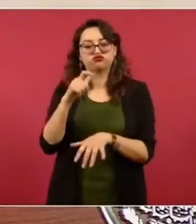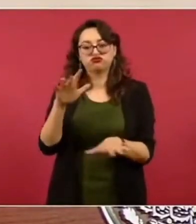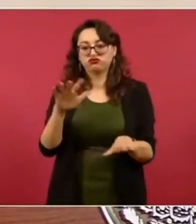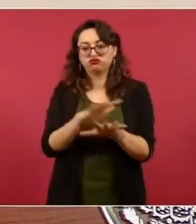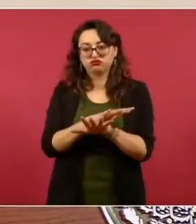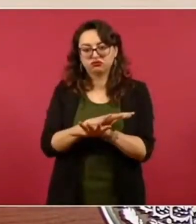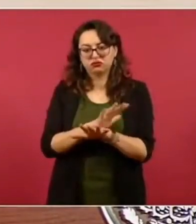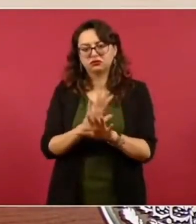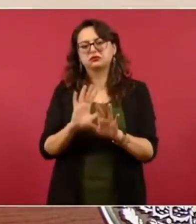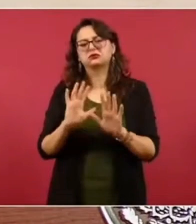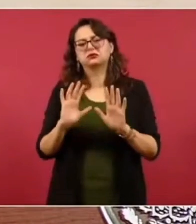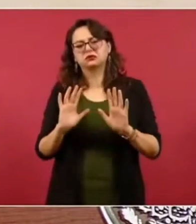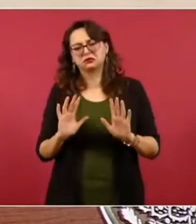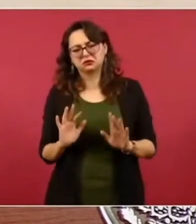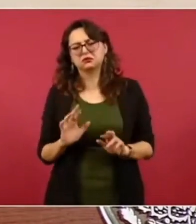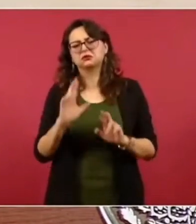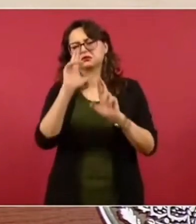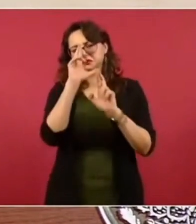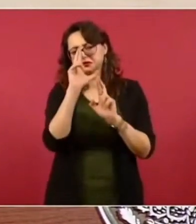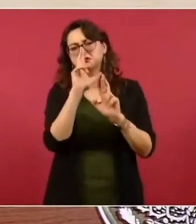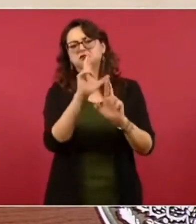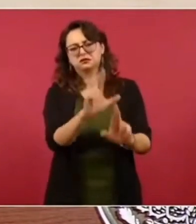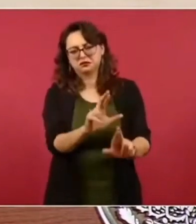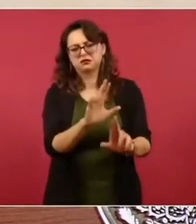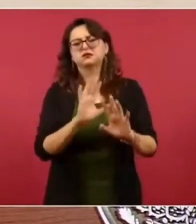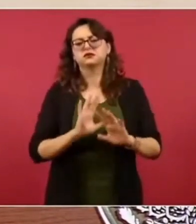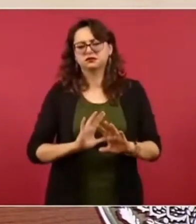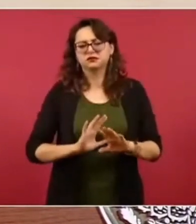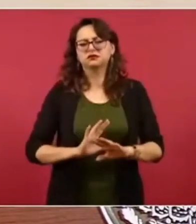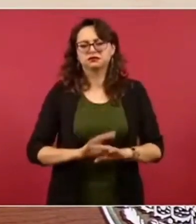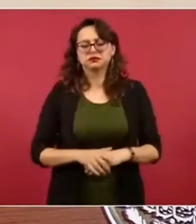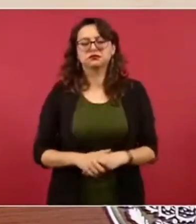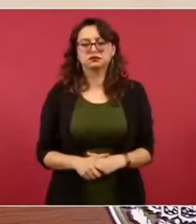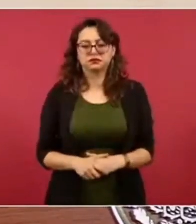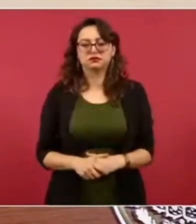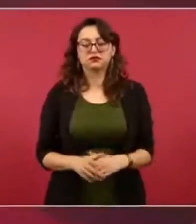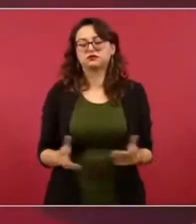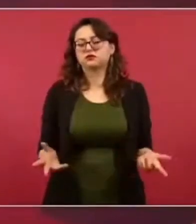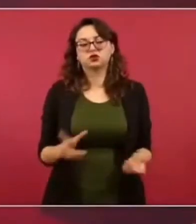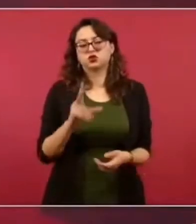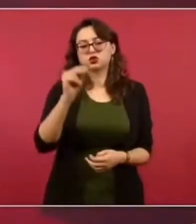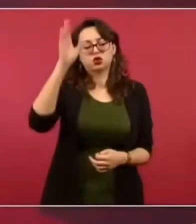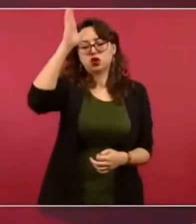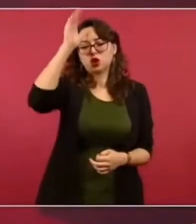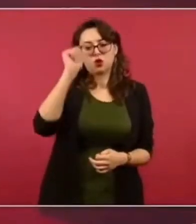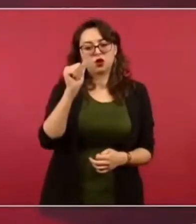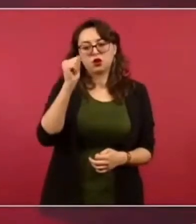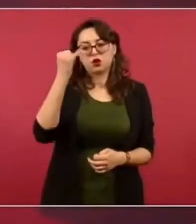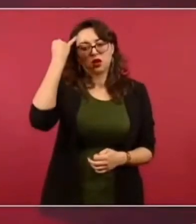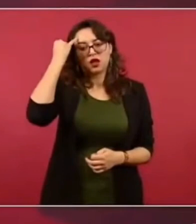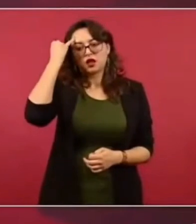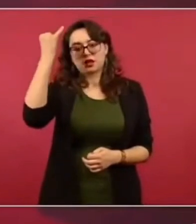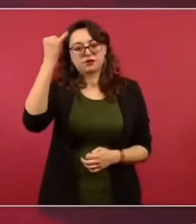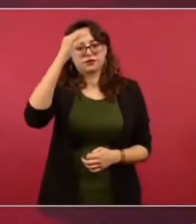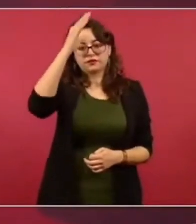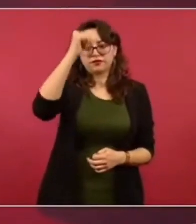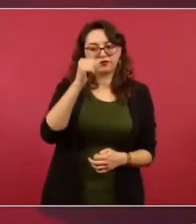Esos, pues, no coincido con ellos, pero